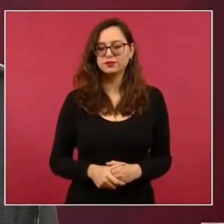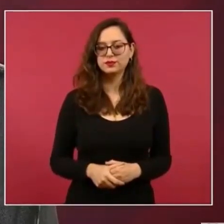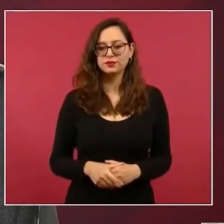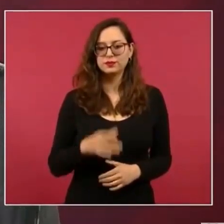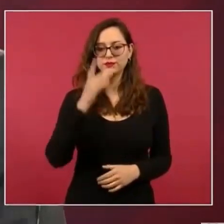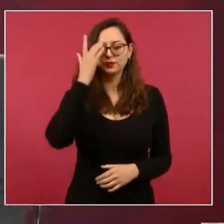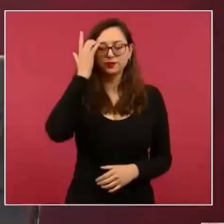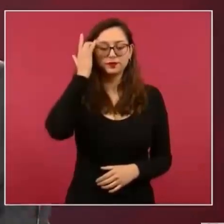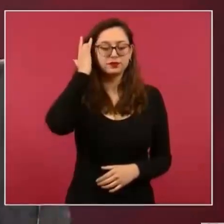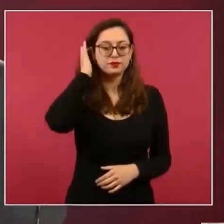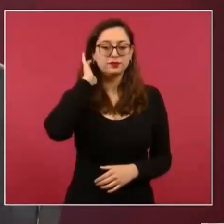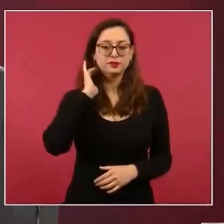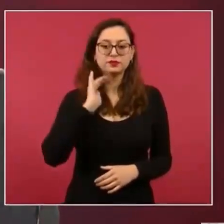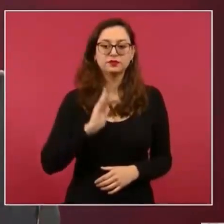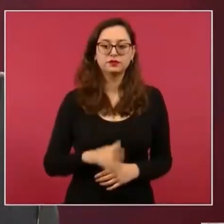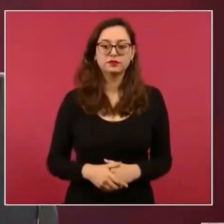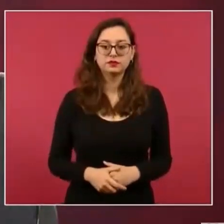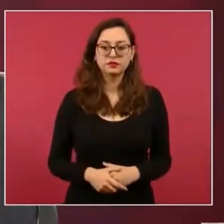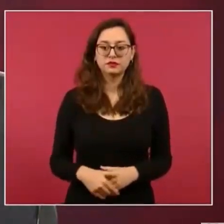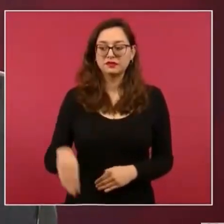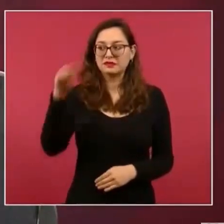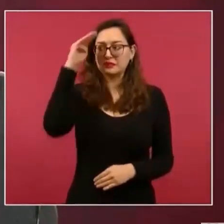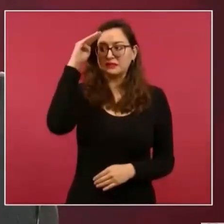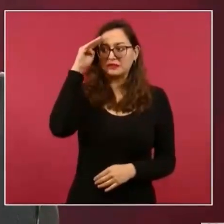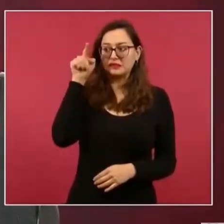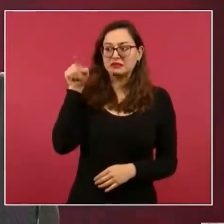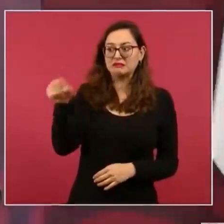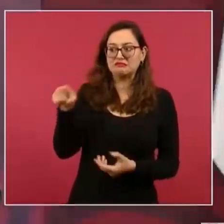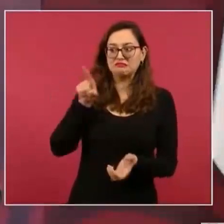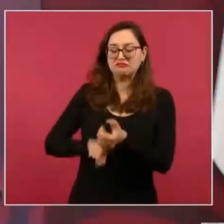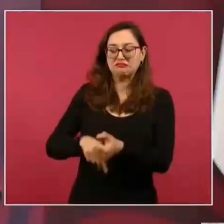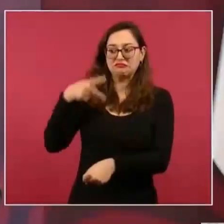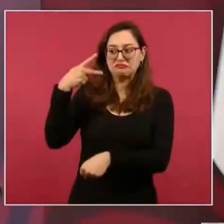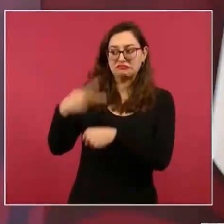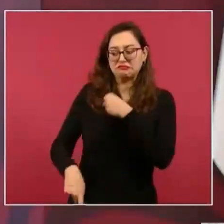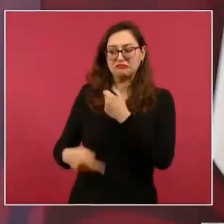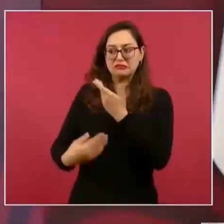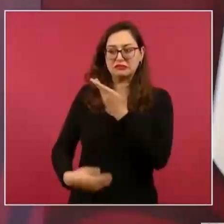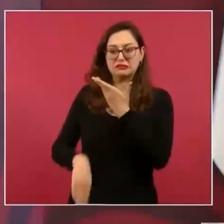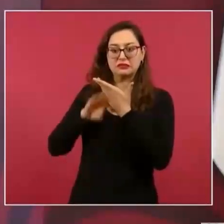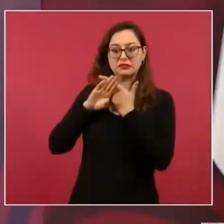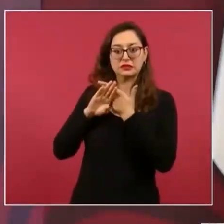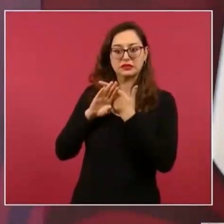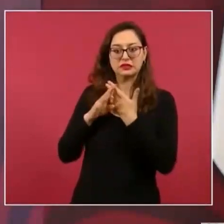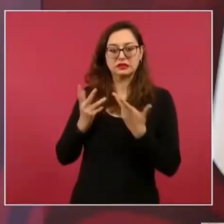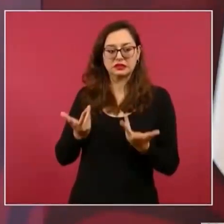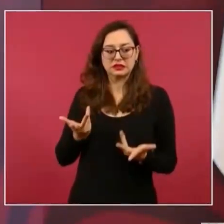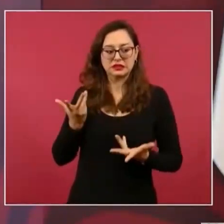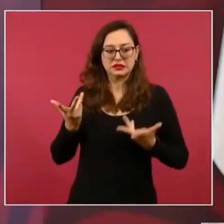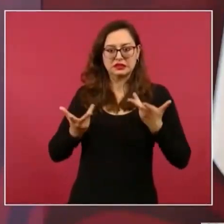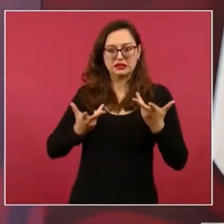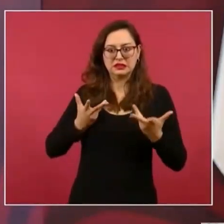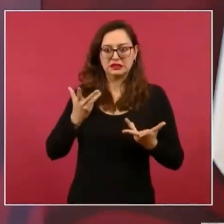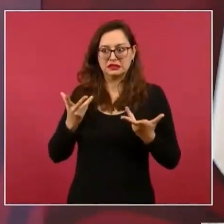una agresión, de que ellos salgan afectados,